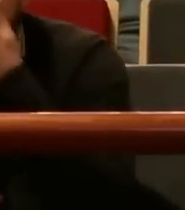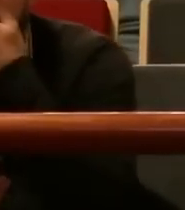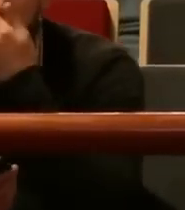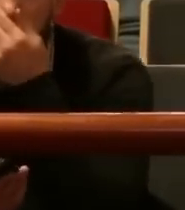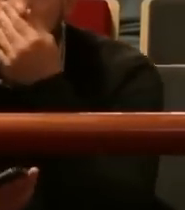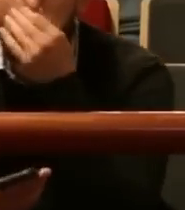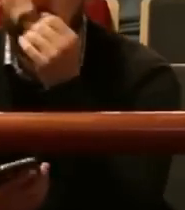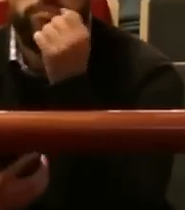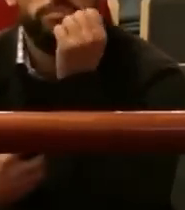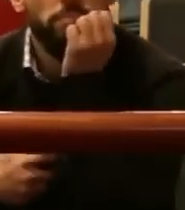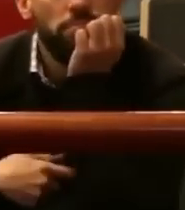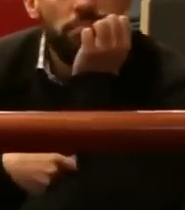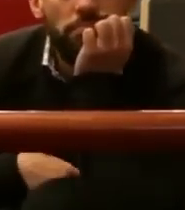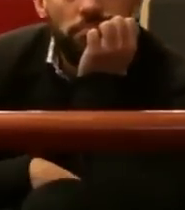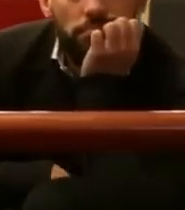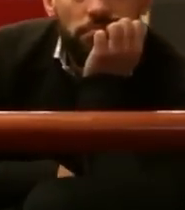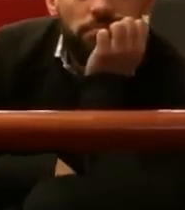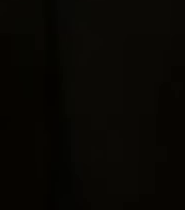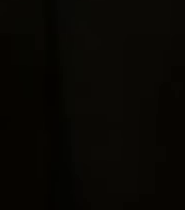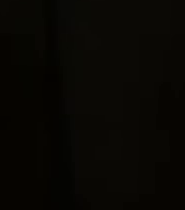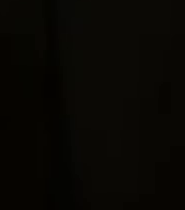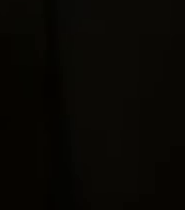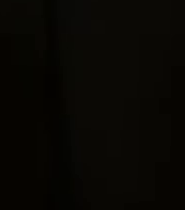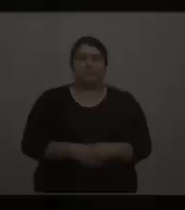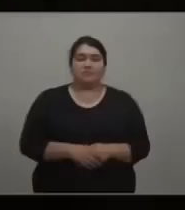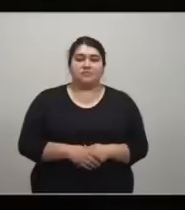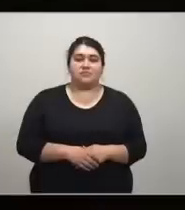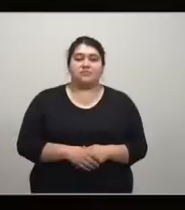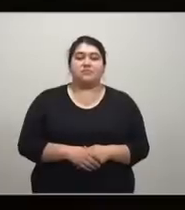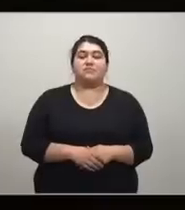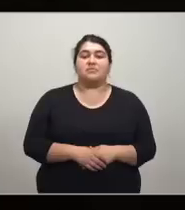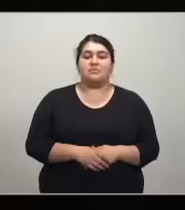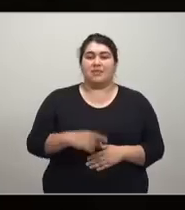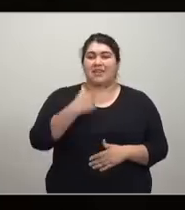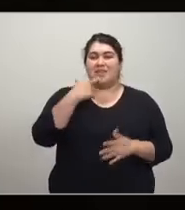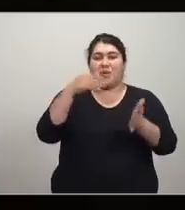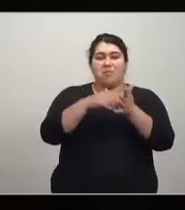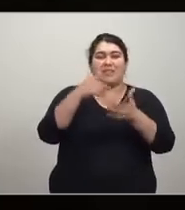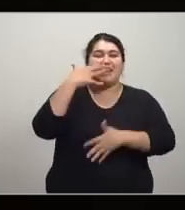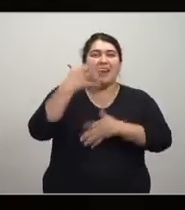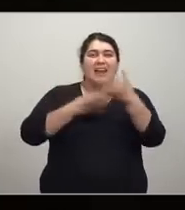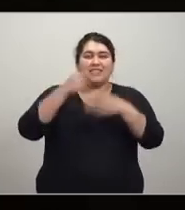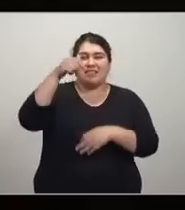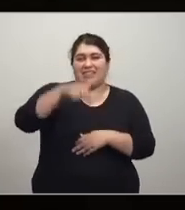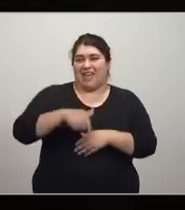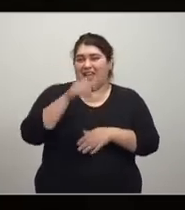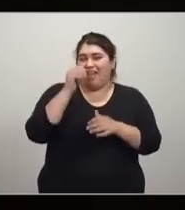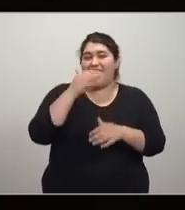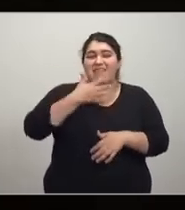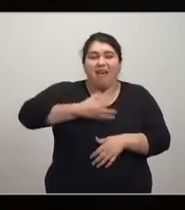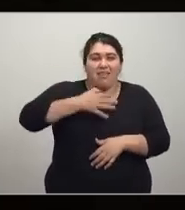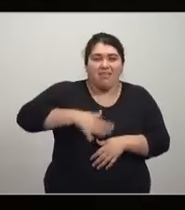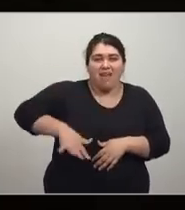económica es el bienestar humano que no saldrá de nuestras fijaciones mentales sino un cuidadoso análisis de la realidad y de la historia